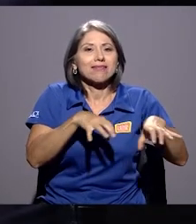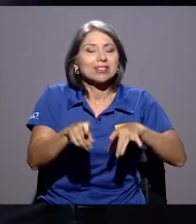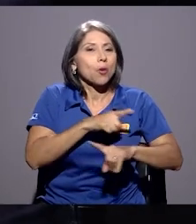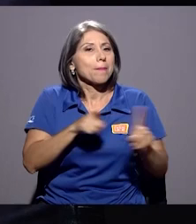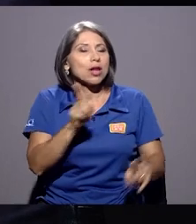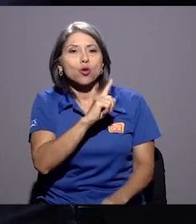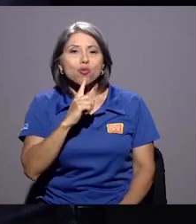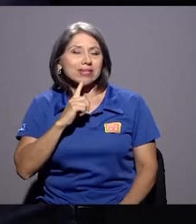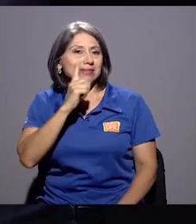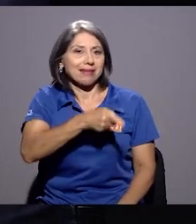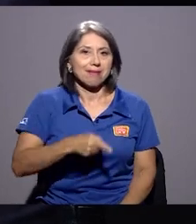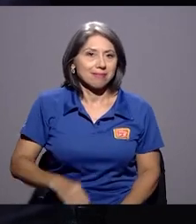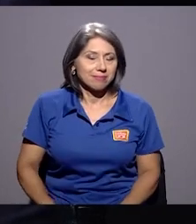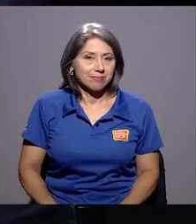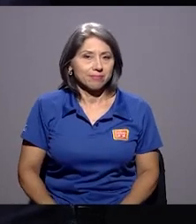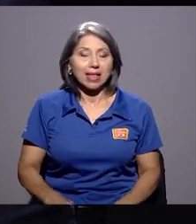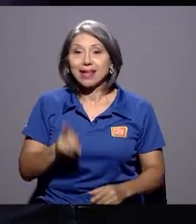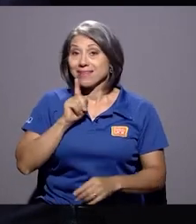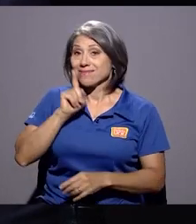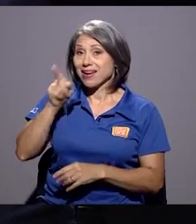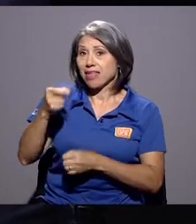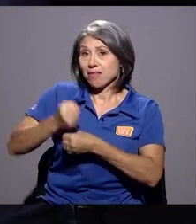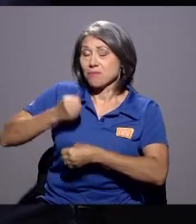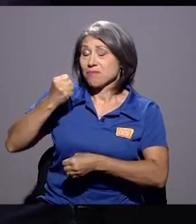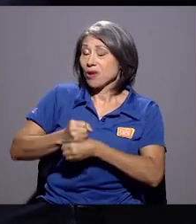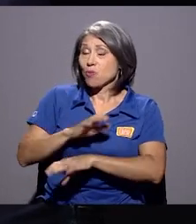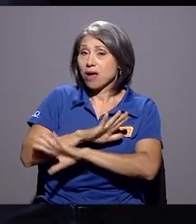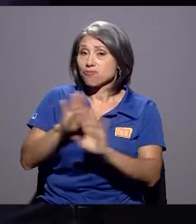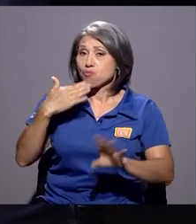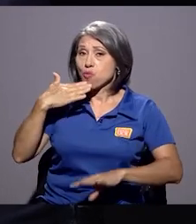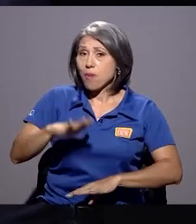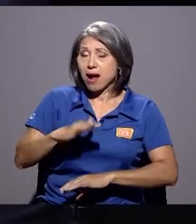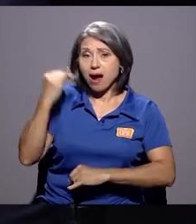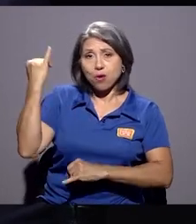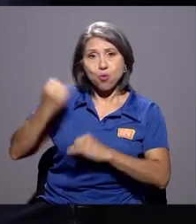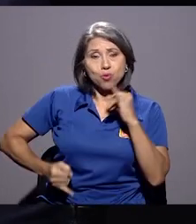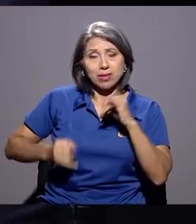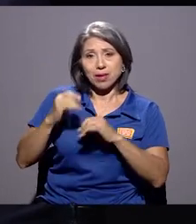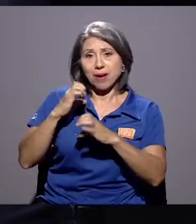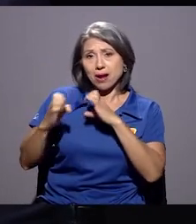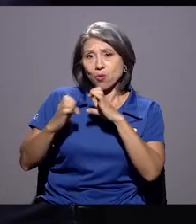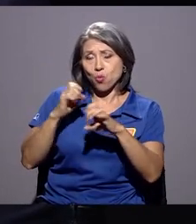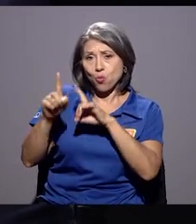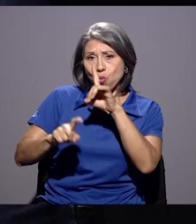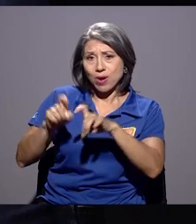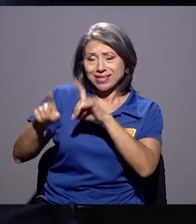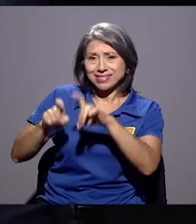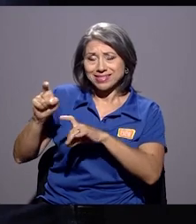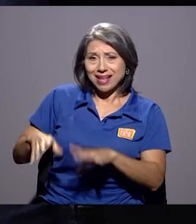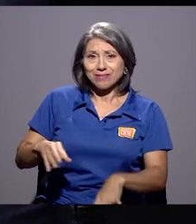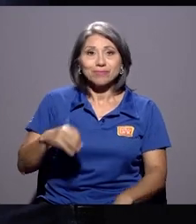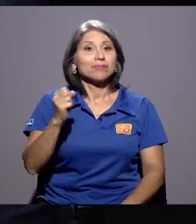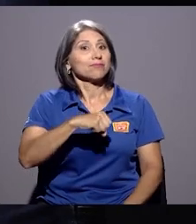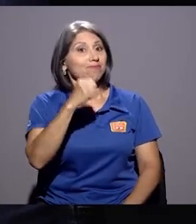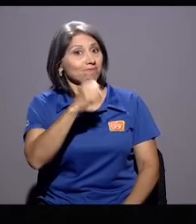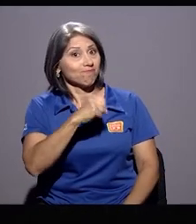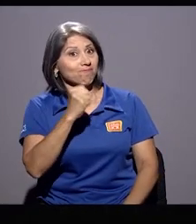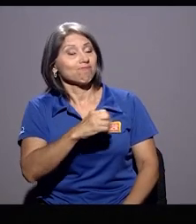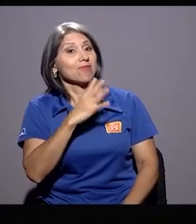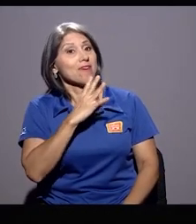Sí, bueno, en realidad en el sector, en el empleo nos ha ido muy mal. En la última encuesta, hemos